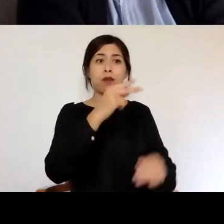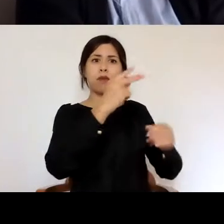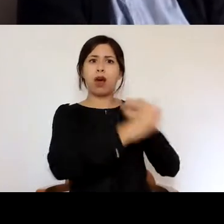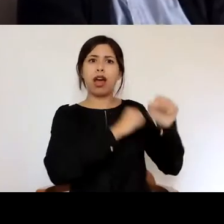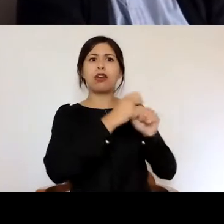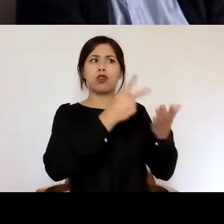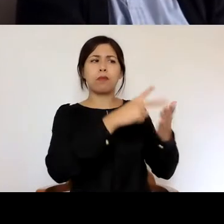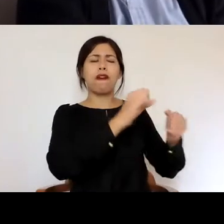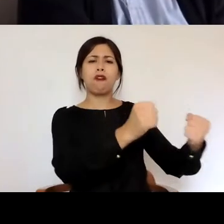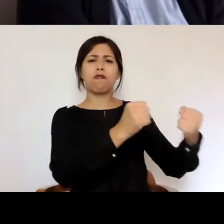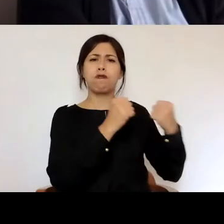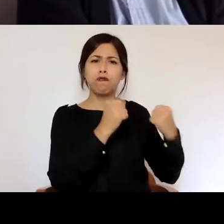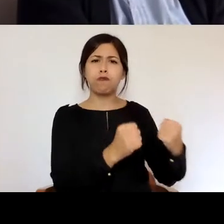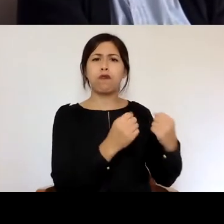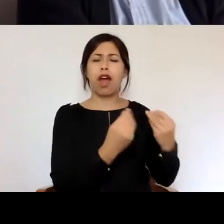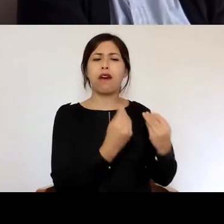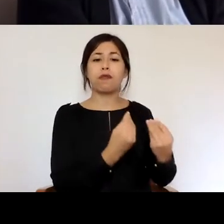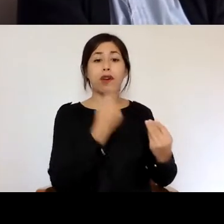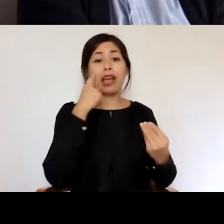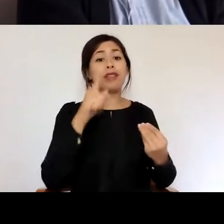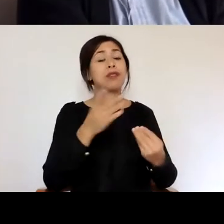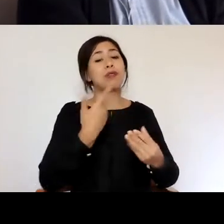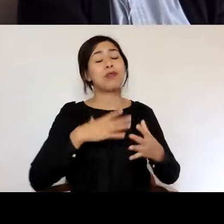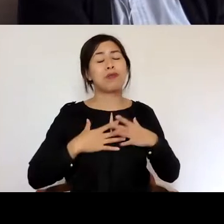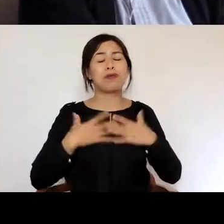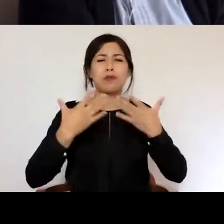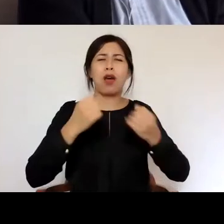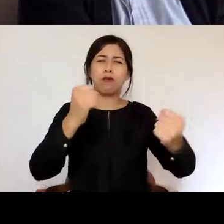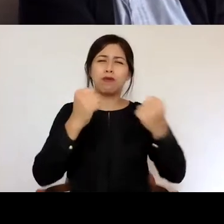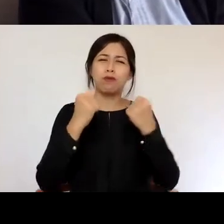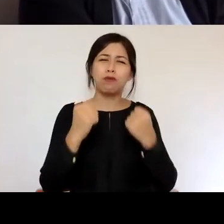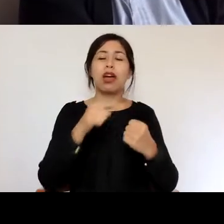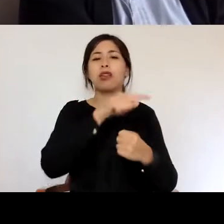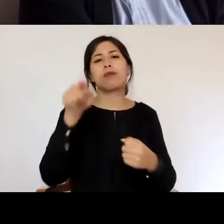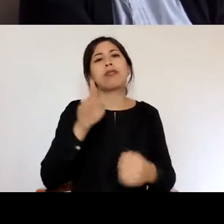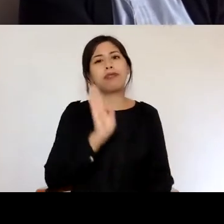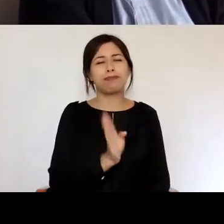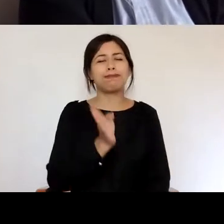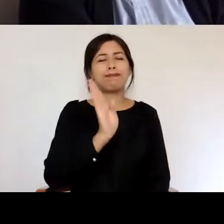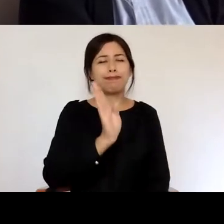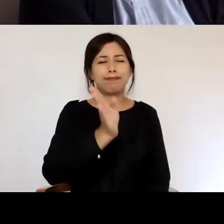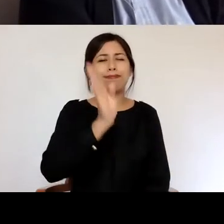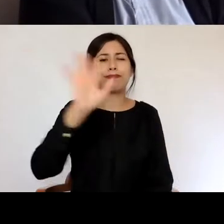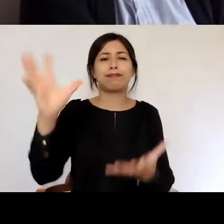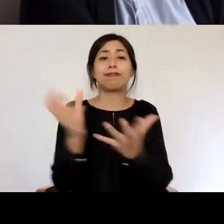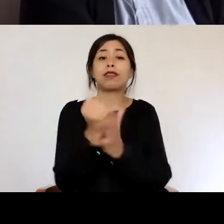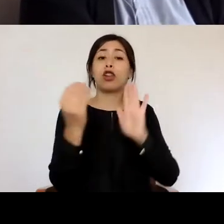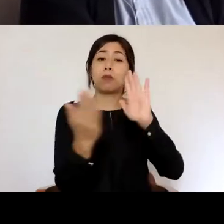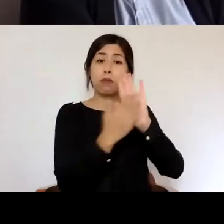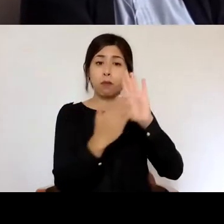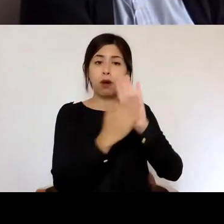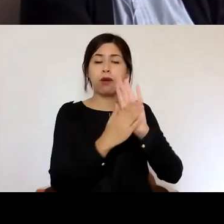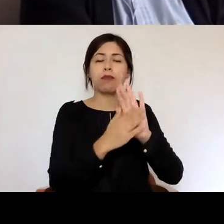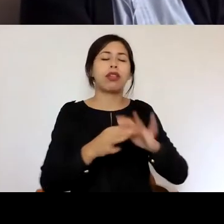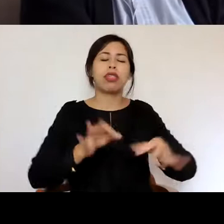potente así que les deseamos toda la fuerza para que vayan adelante y que lleguen a propuestas tan concretas como